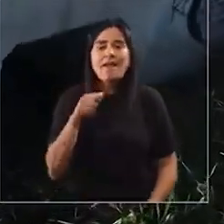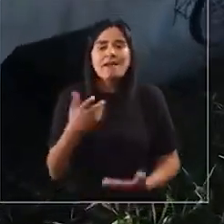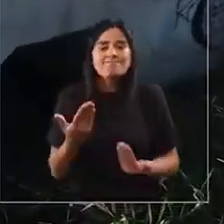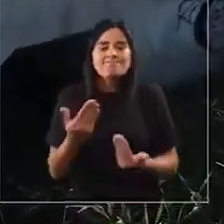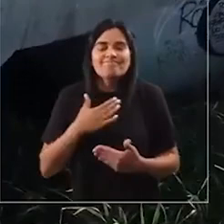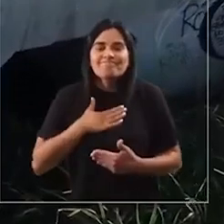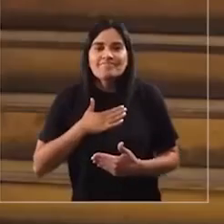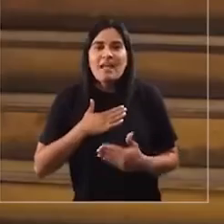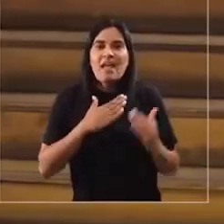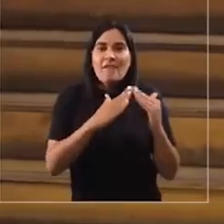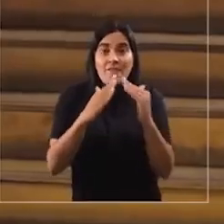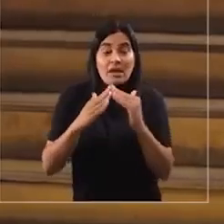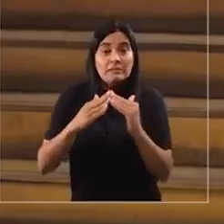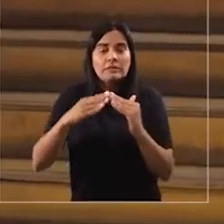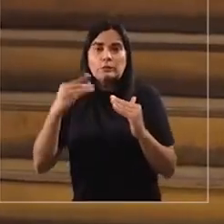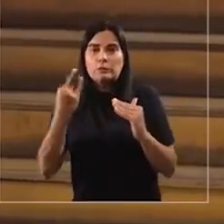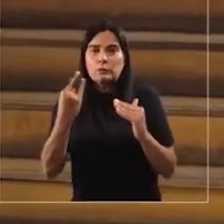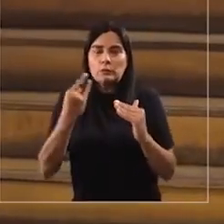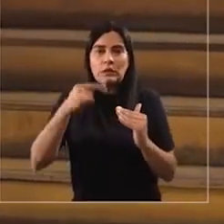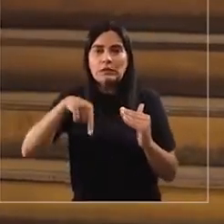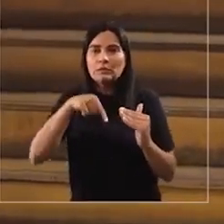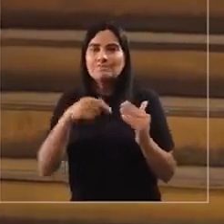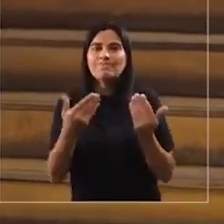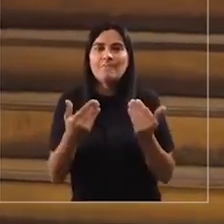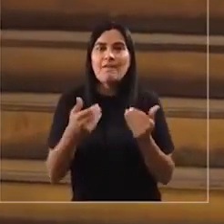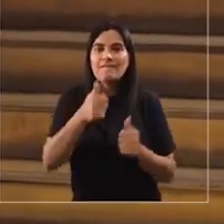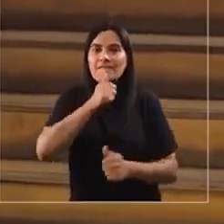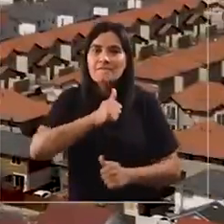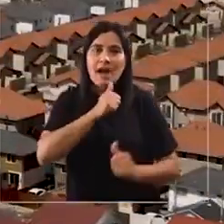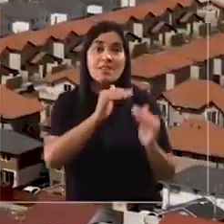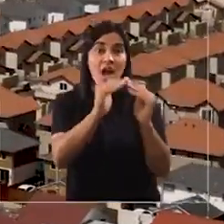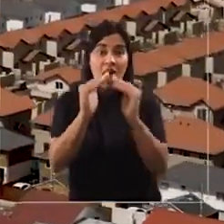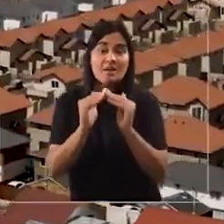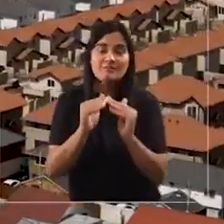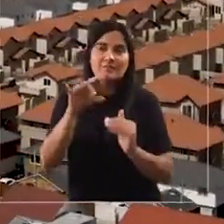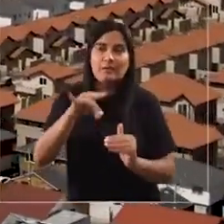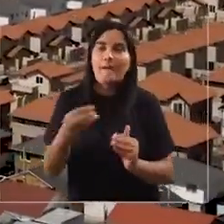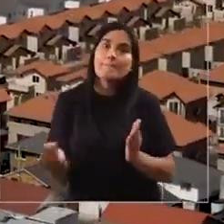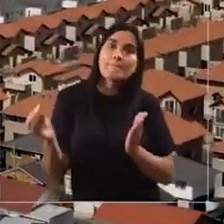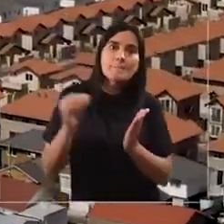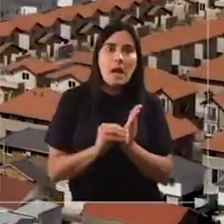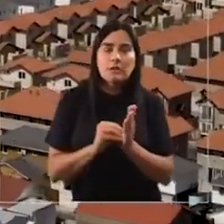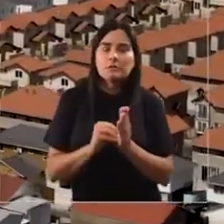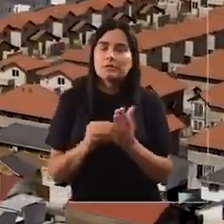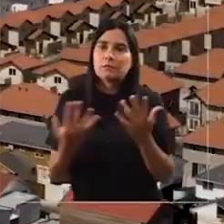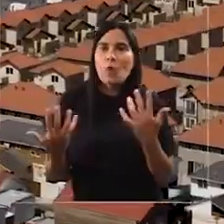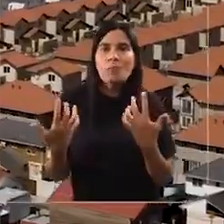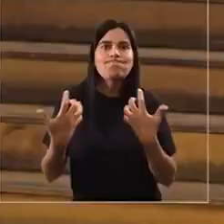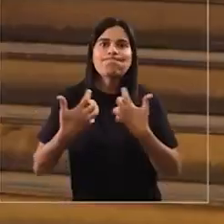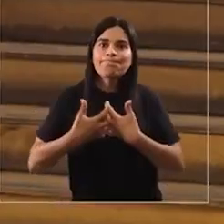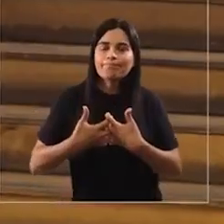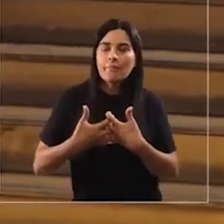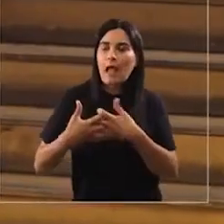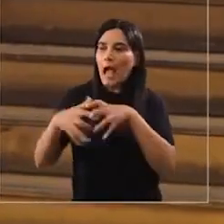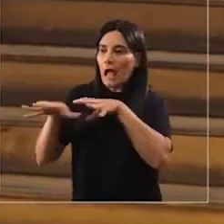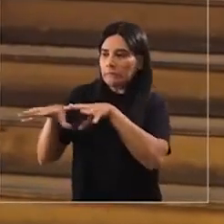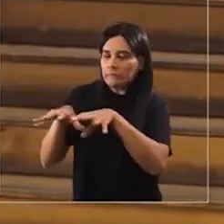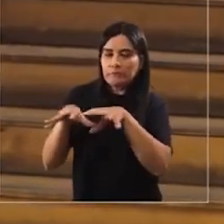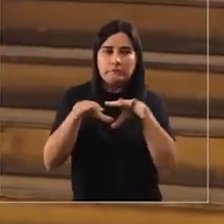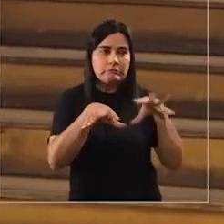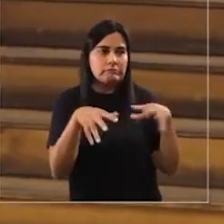También está esta necesidad de vivienda y esta emergencia que ya tenemos encima con la carencia de vivienda. Entonces también va a ser compatible